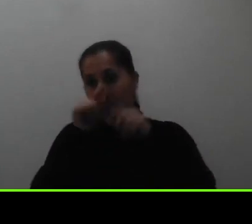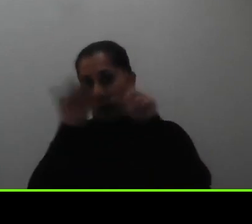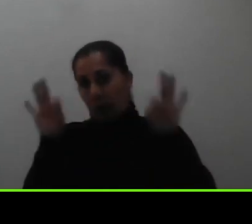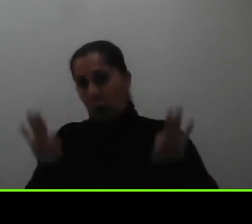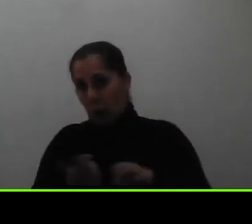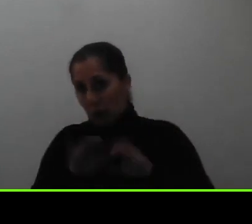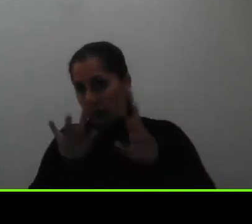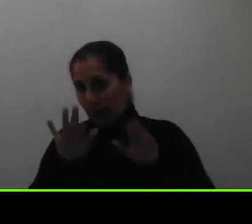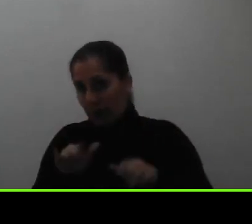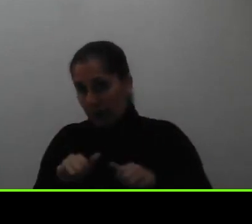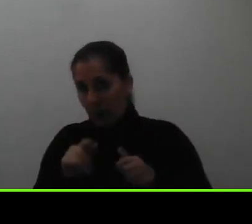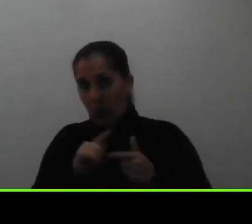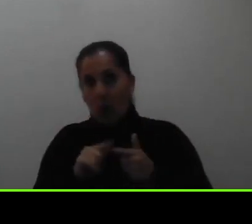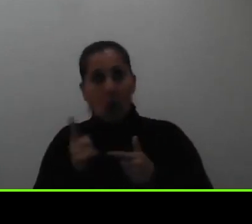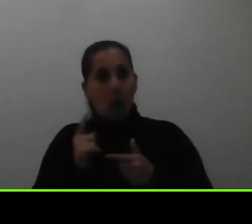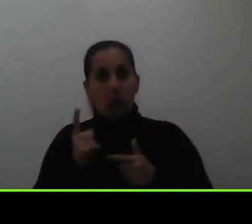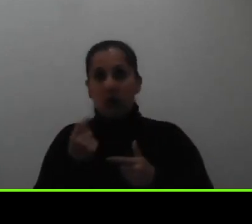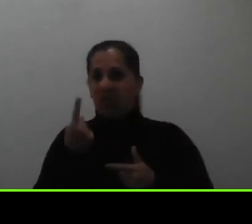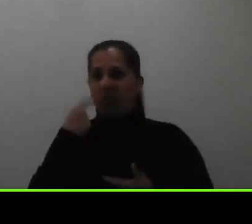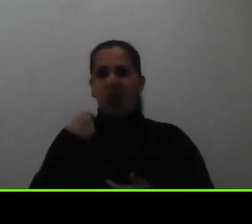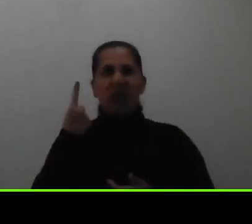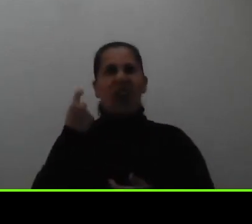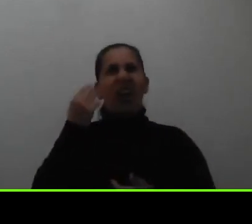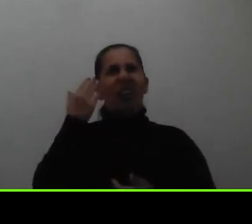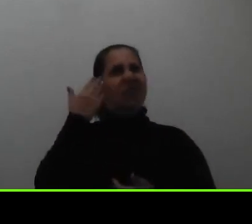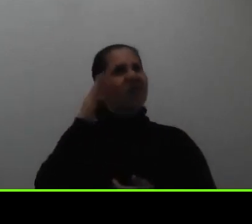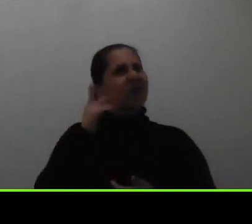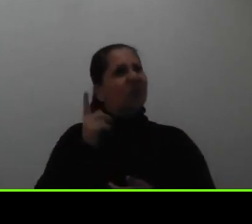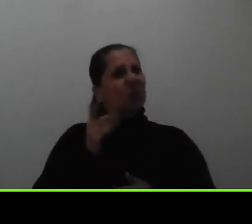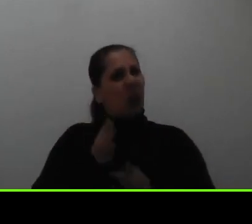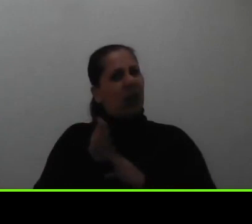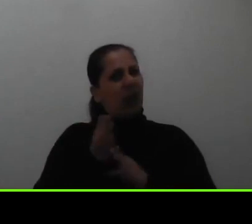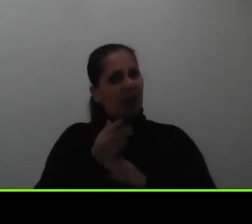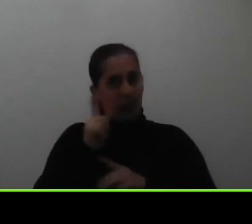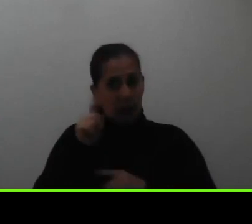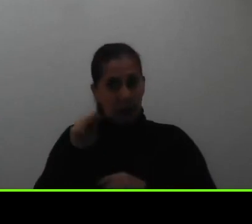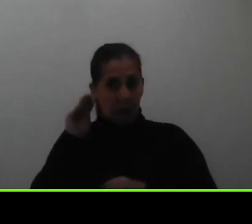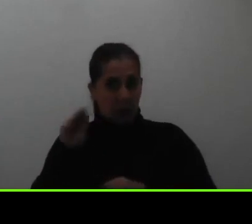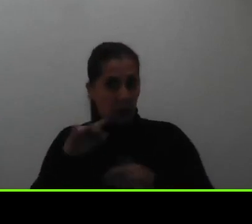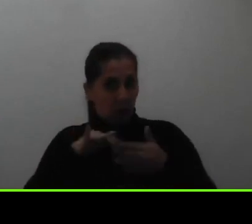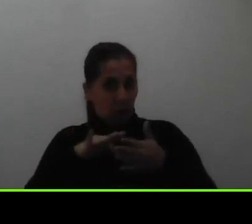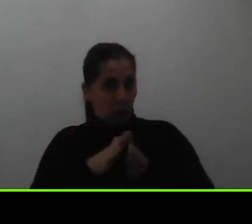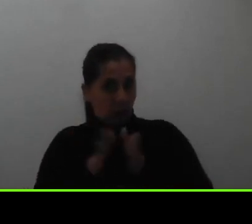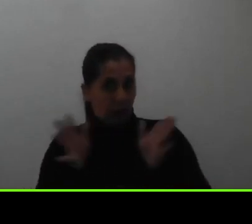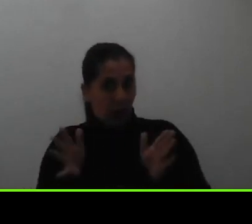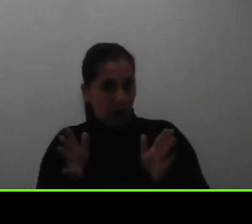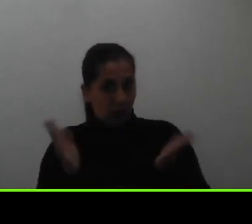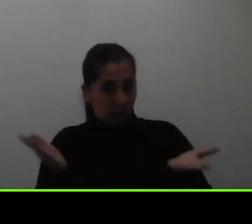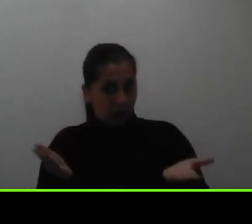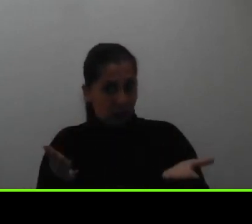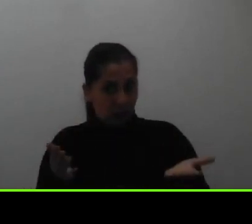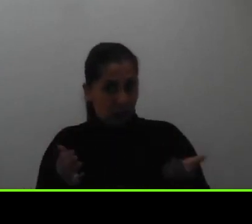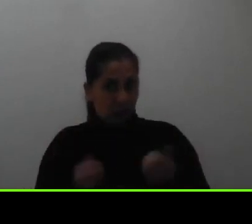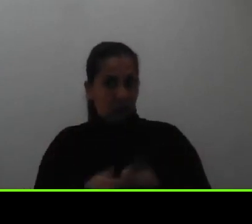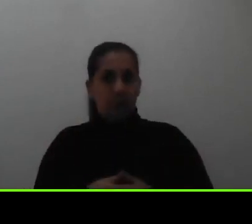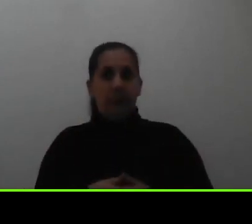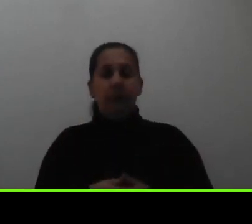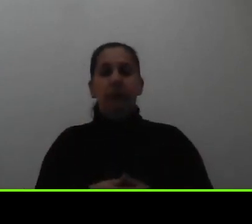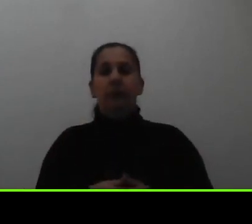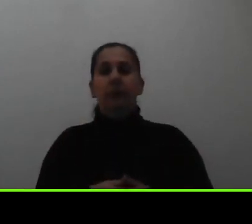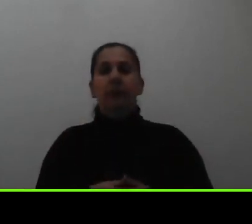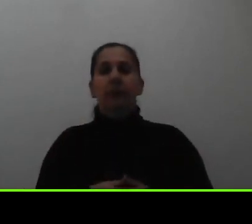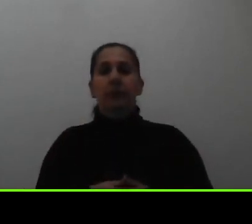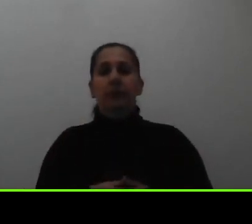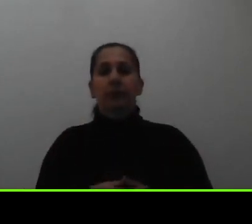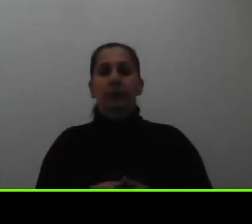y en caso de no estar seguro de la carrera que van a llevar si deben colocar estudios generales tiene que ver con la carrera